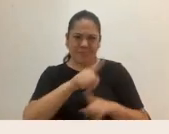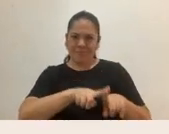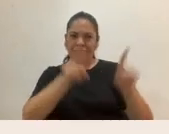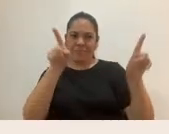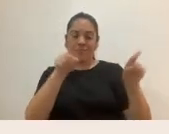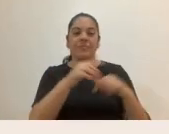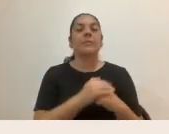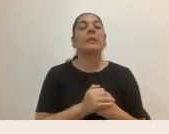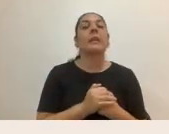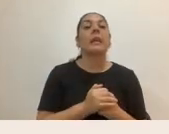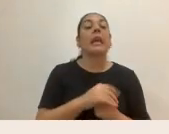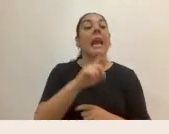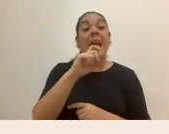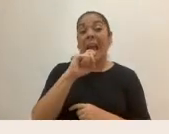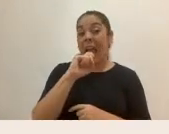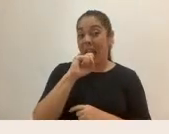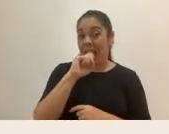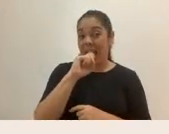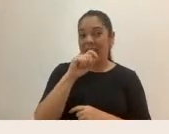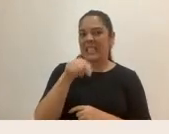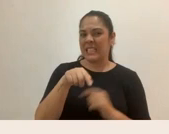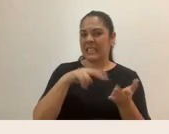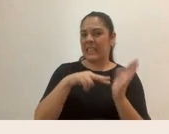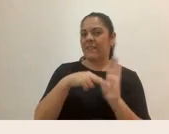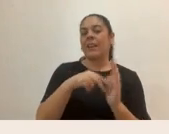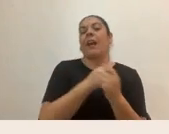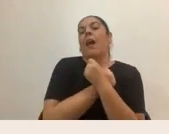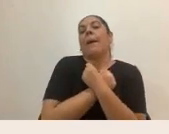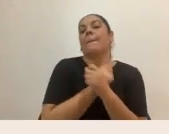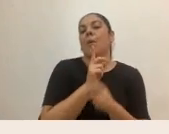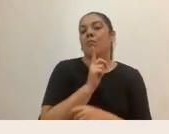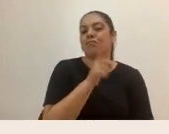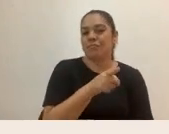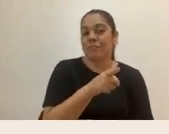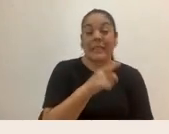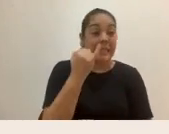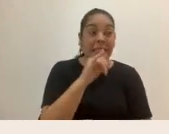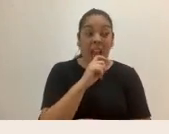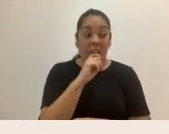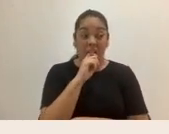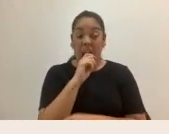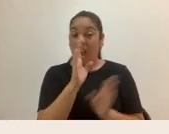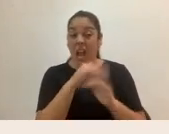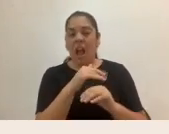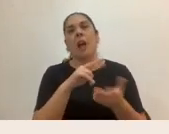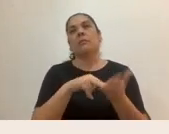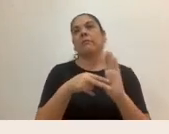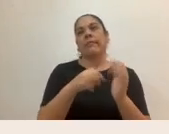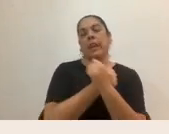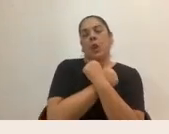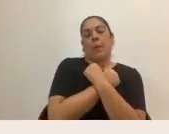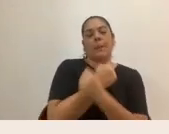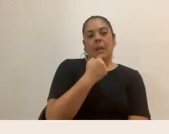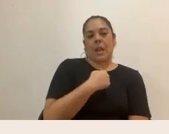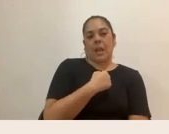celos son el indicador del amor verdadero. Entonces, es esta idea de que si no me cela es porque no me quiere. Si no me